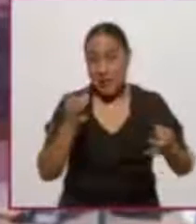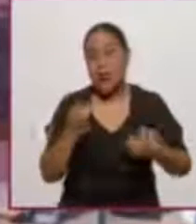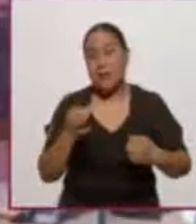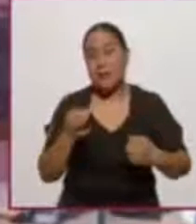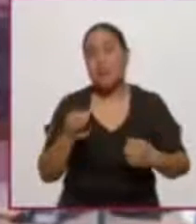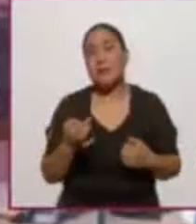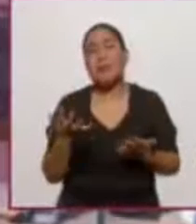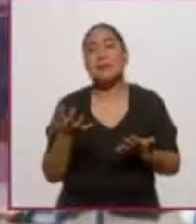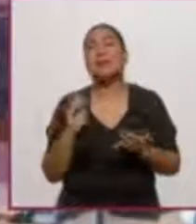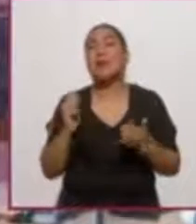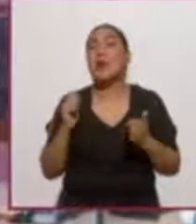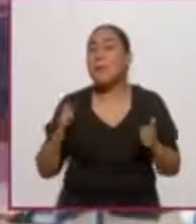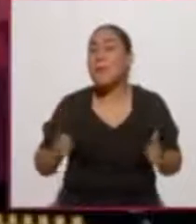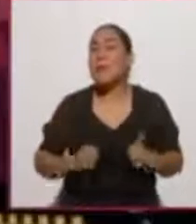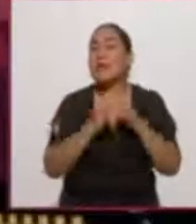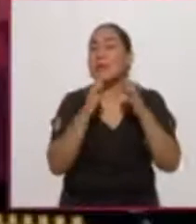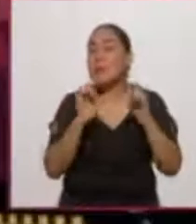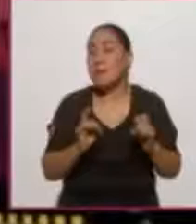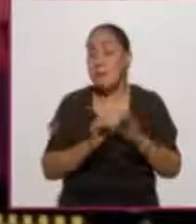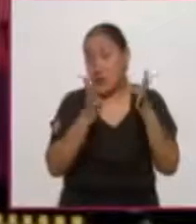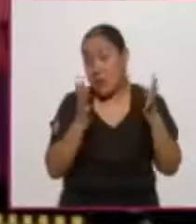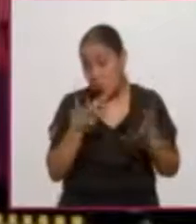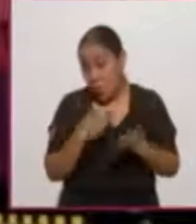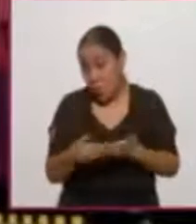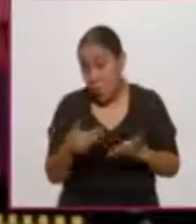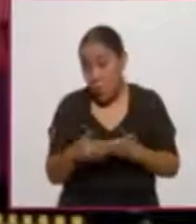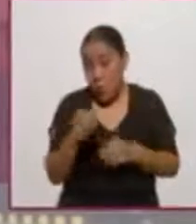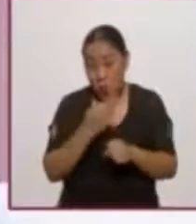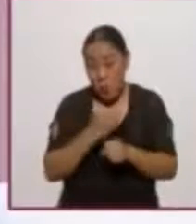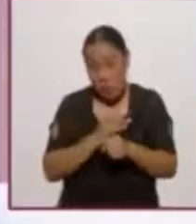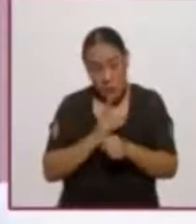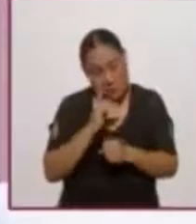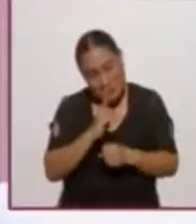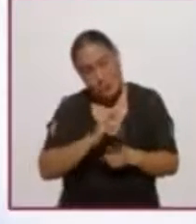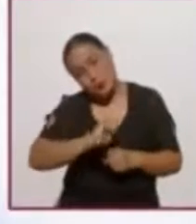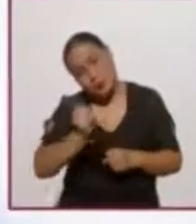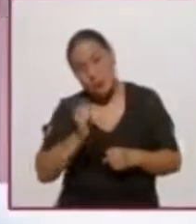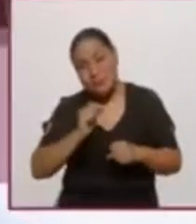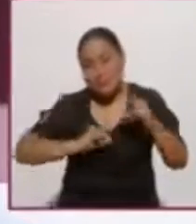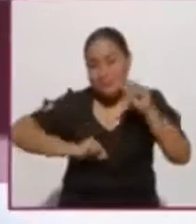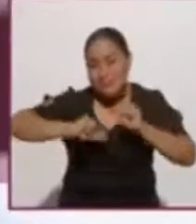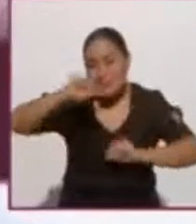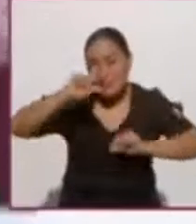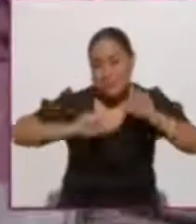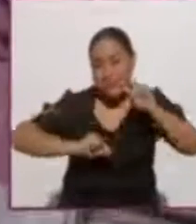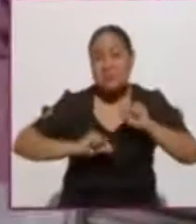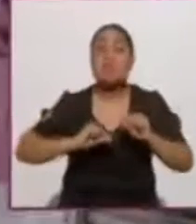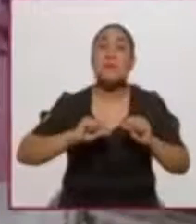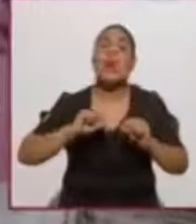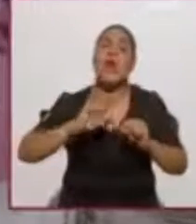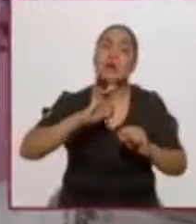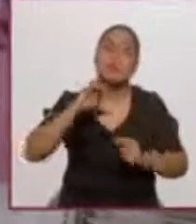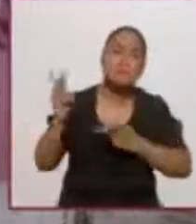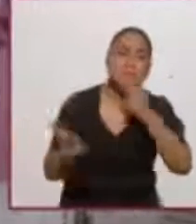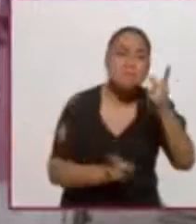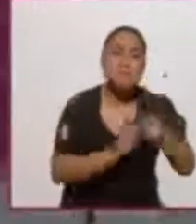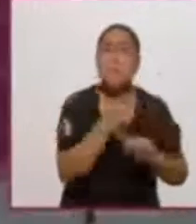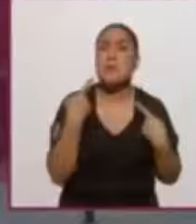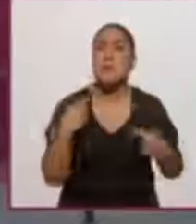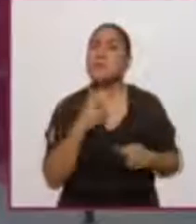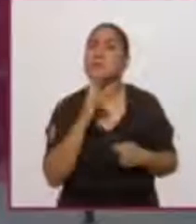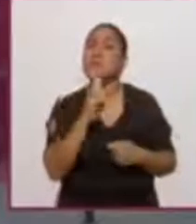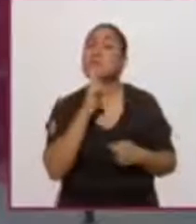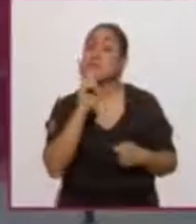medida de emergencia, y por lo que veremos en el siguiente gráfico, que es otra respuesta que nos sorprende un poco.